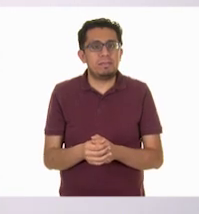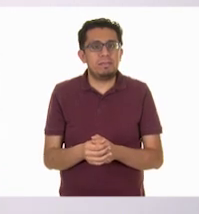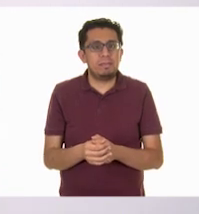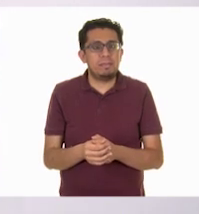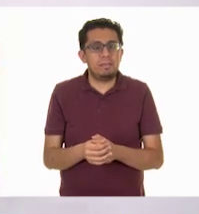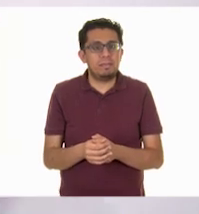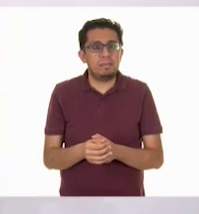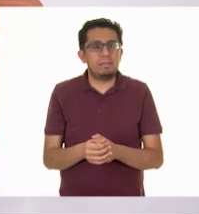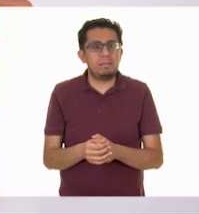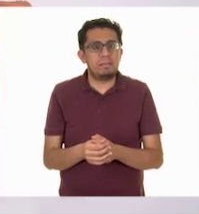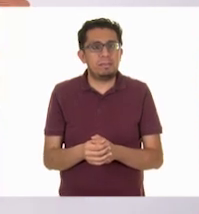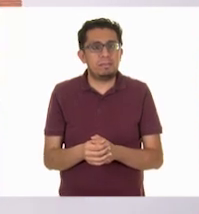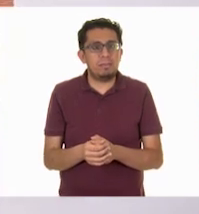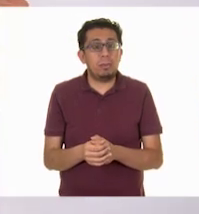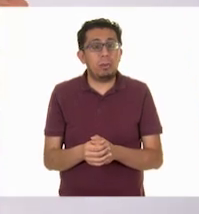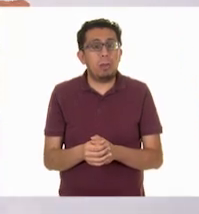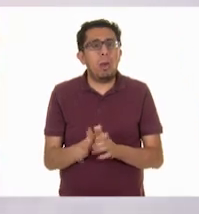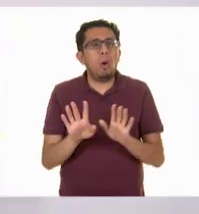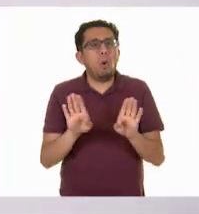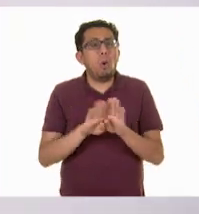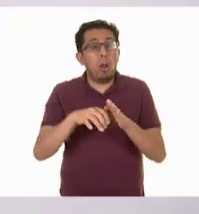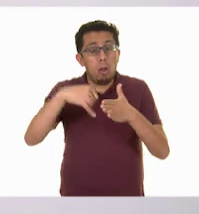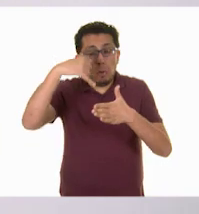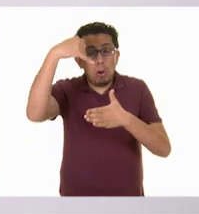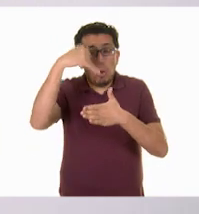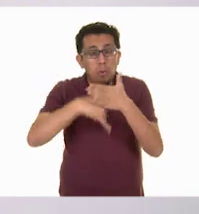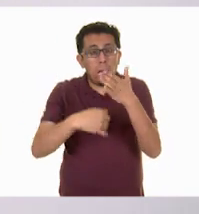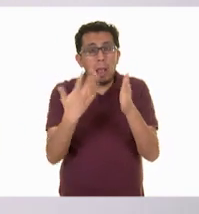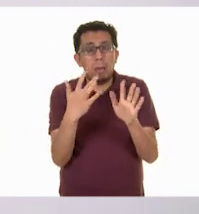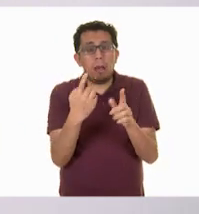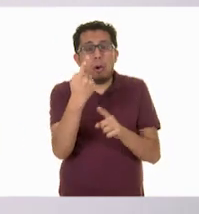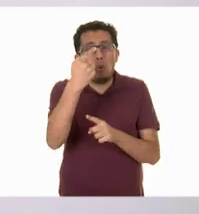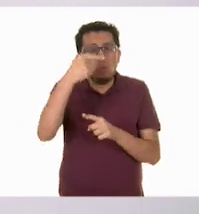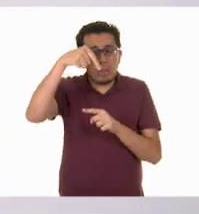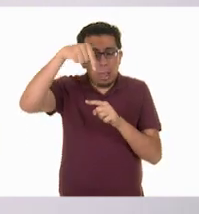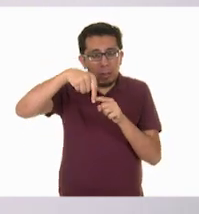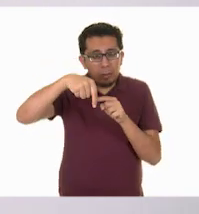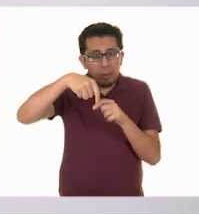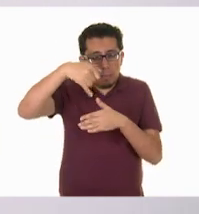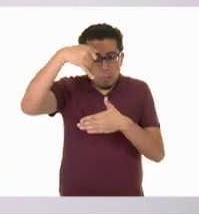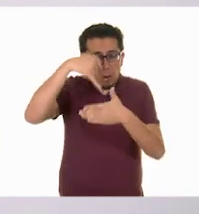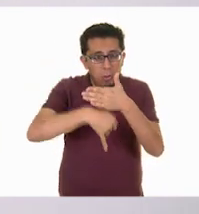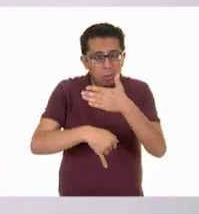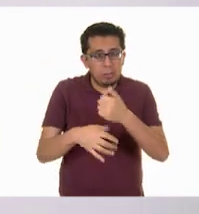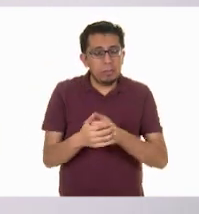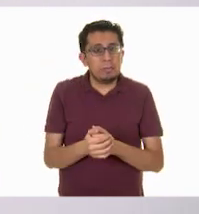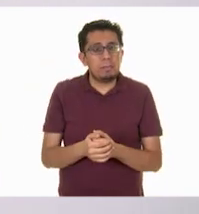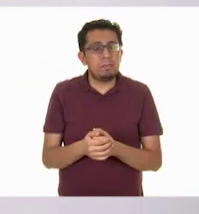A un dedo de profundidad. A un dedo...